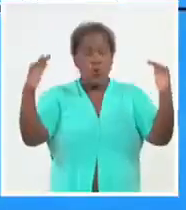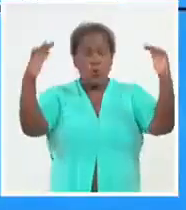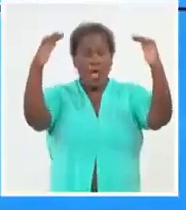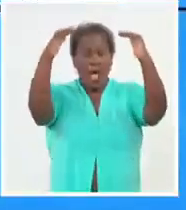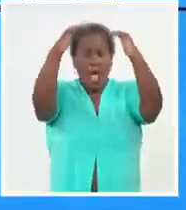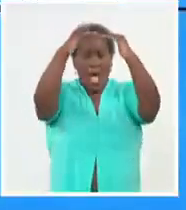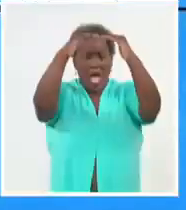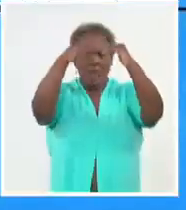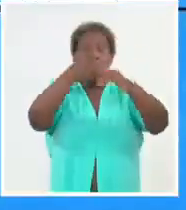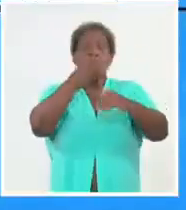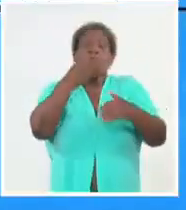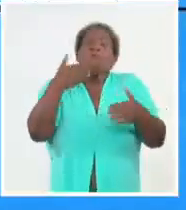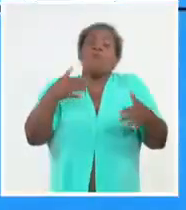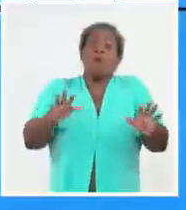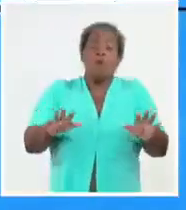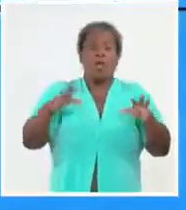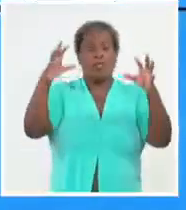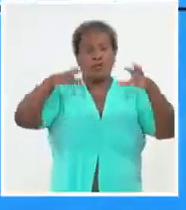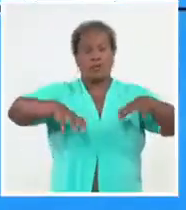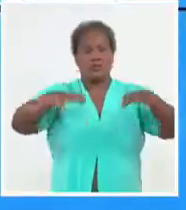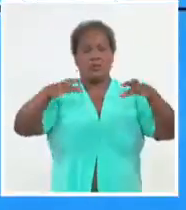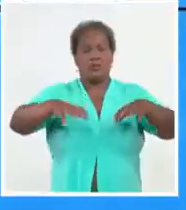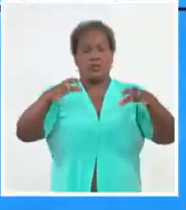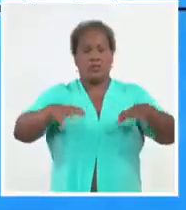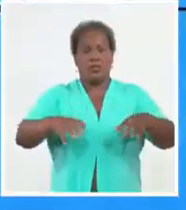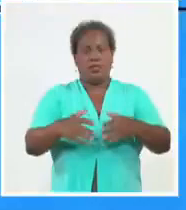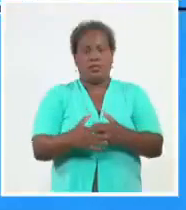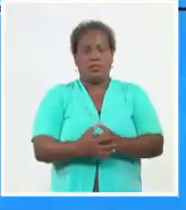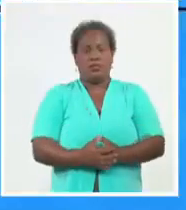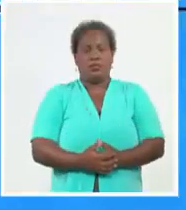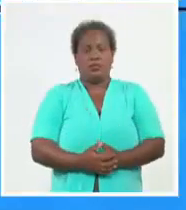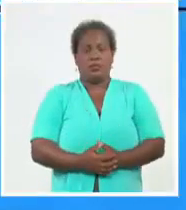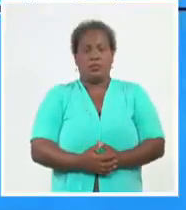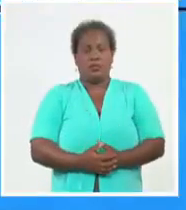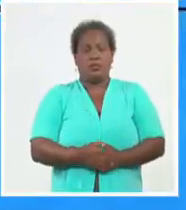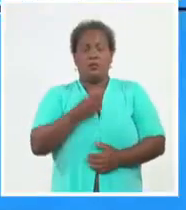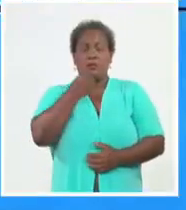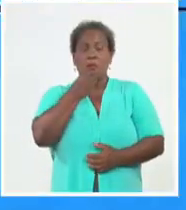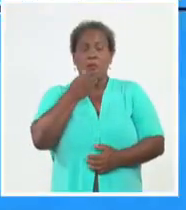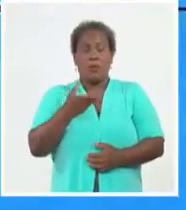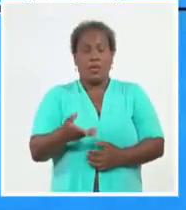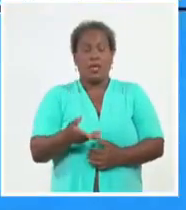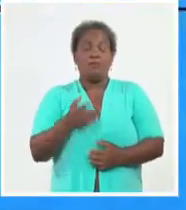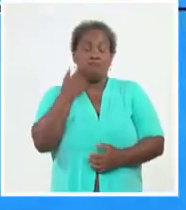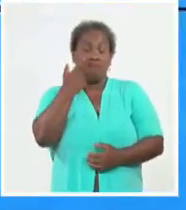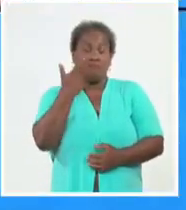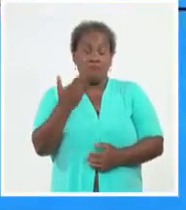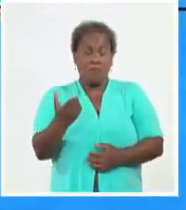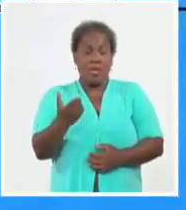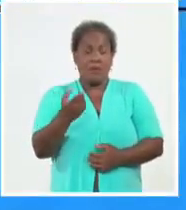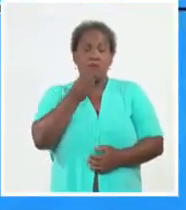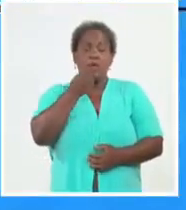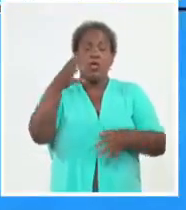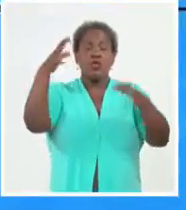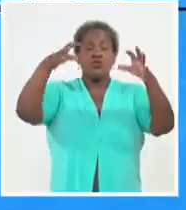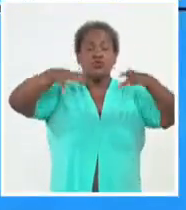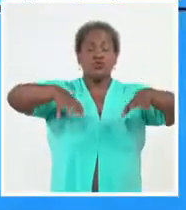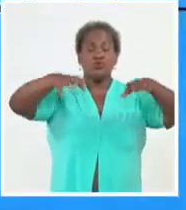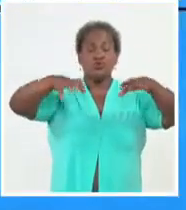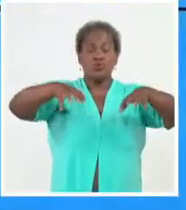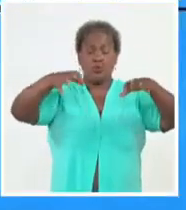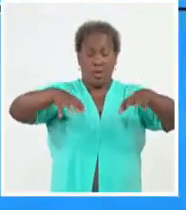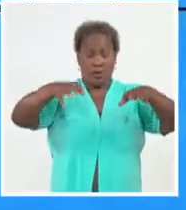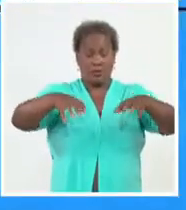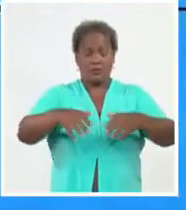Alguna probabilidad de lluvia en localidades del sur del occidente. Incluso la isla de la Juventud pudiera tener alguna lluvia. Pero en el resto del territorio